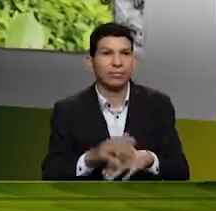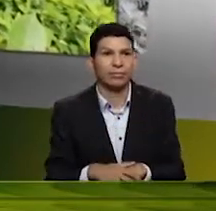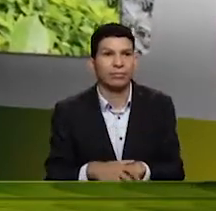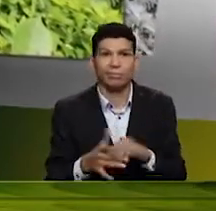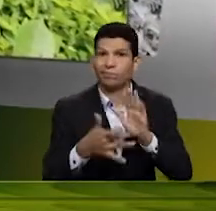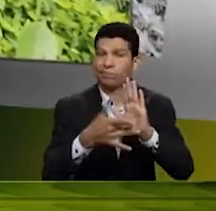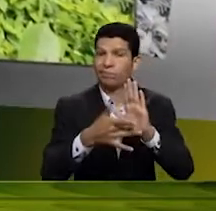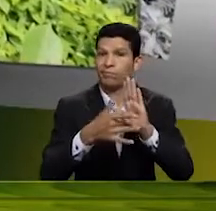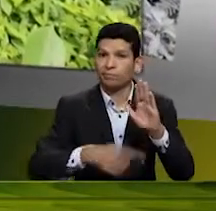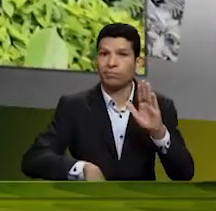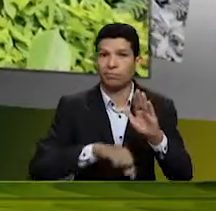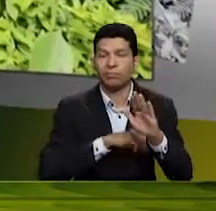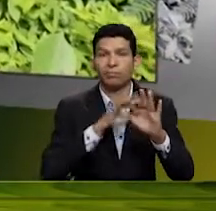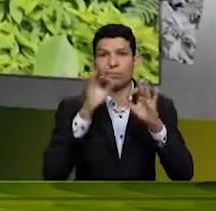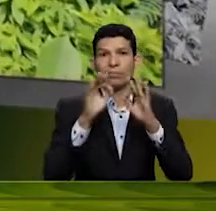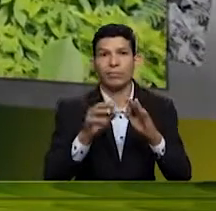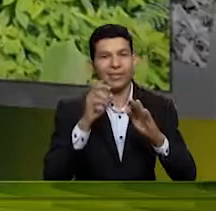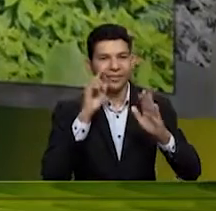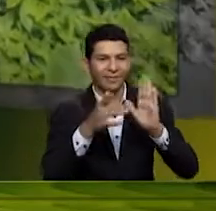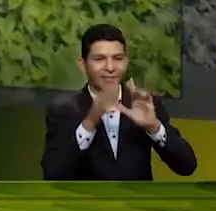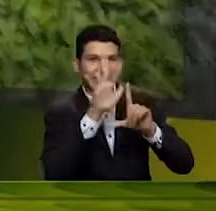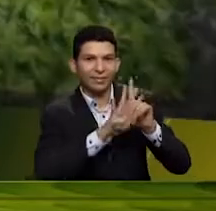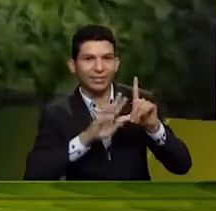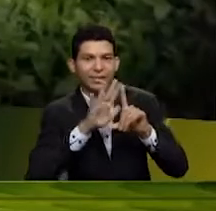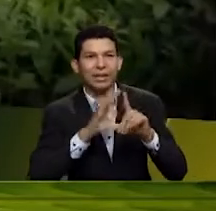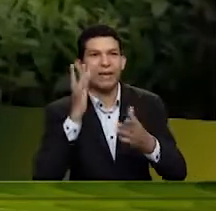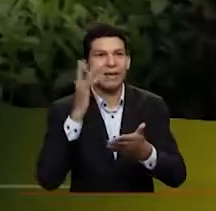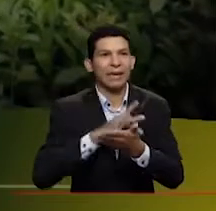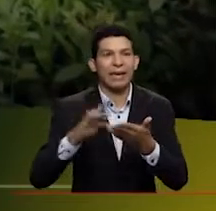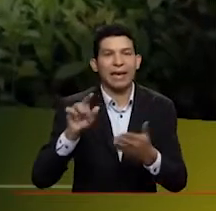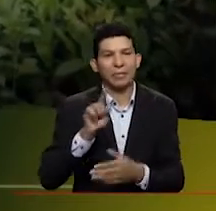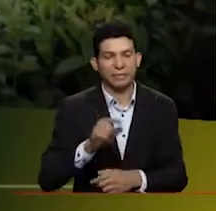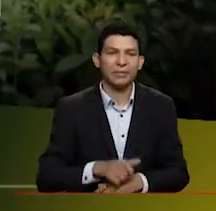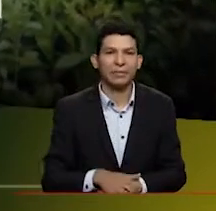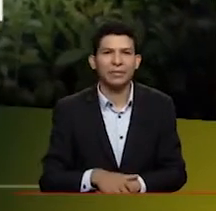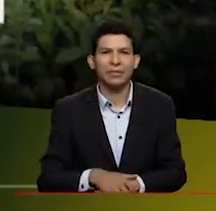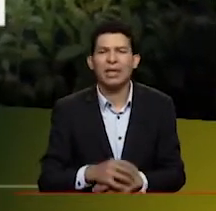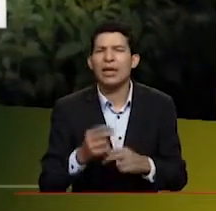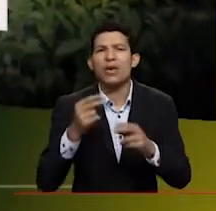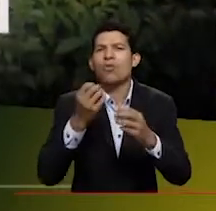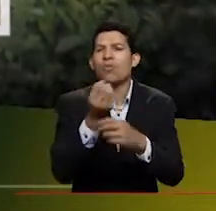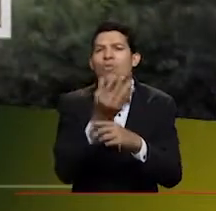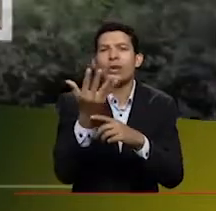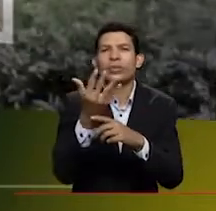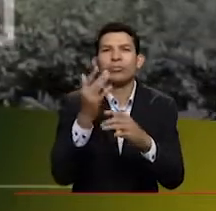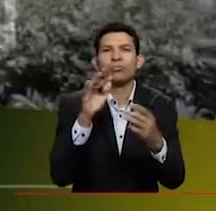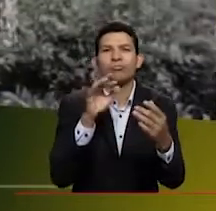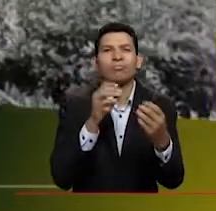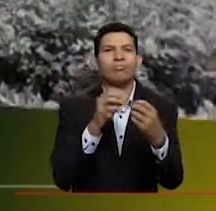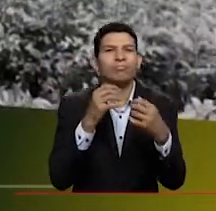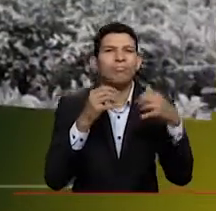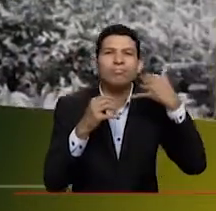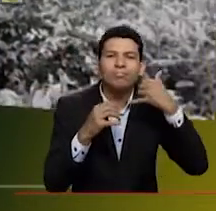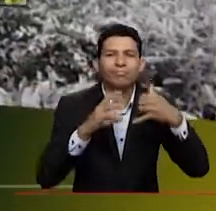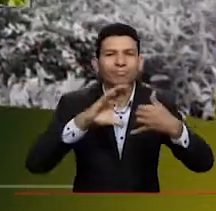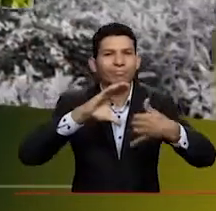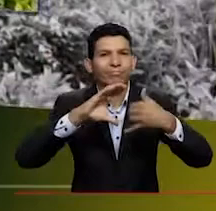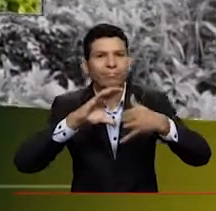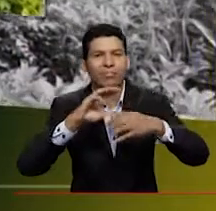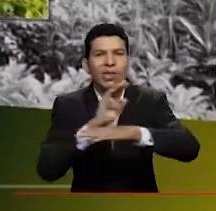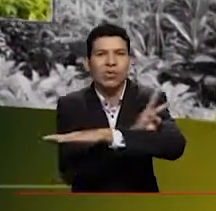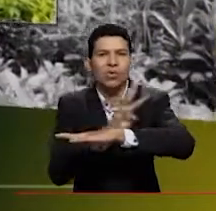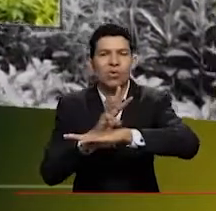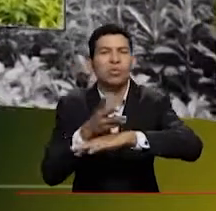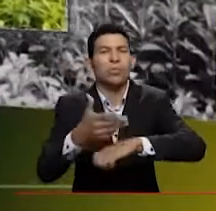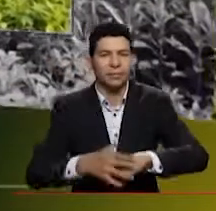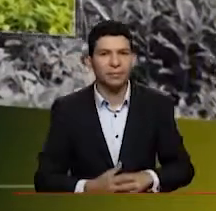eso es lo que vimos ahorita en el video que se está limpiando la Madre Vieja. Un número rapidito de contacto o una página, ¿cómo los podemos ubicar?